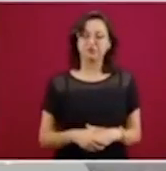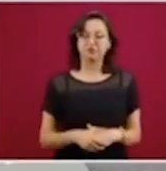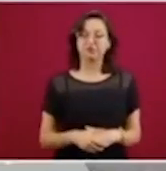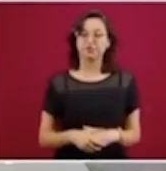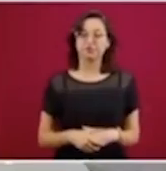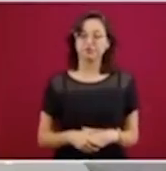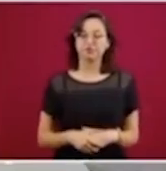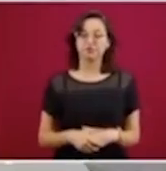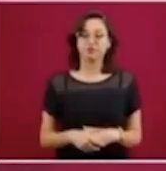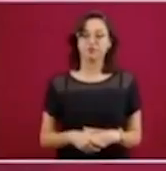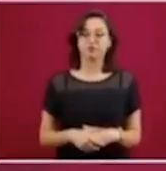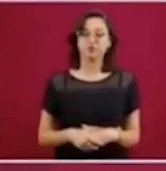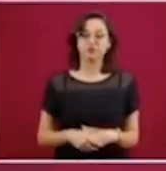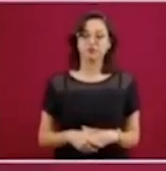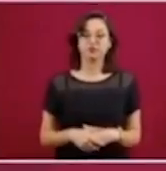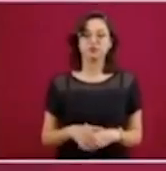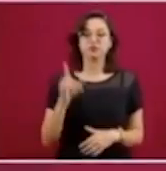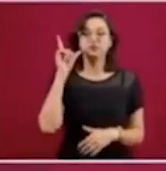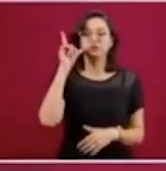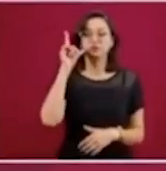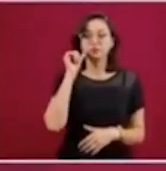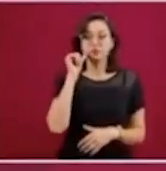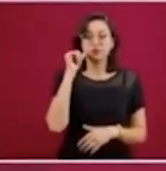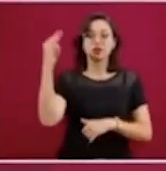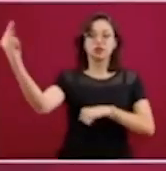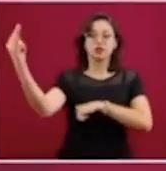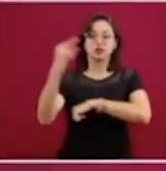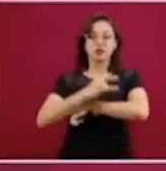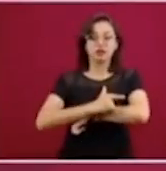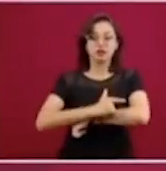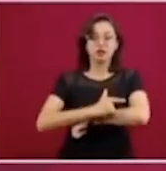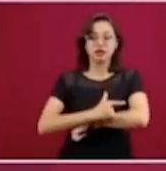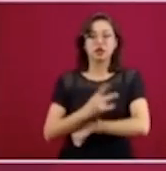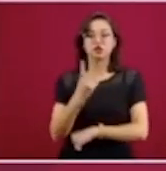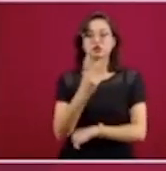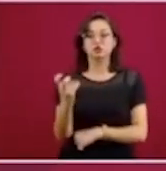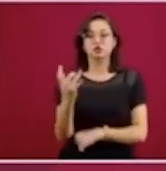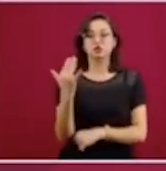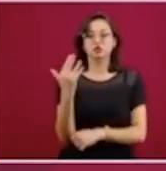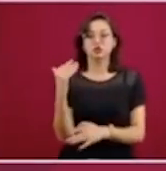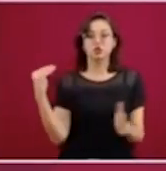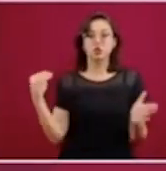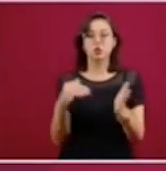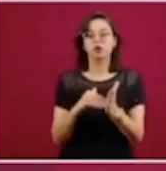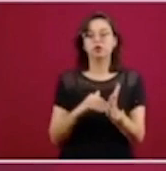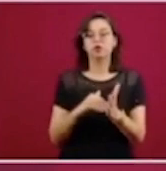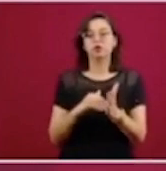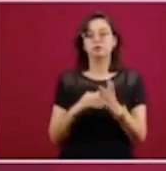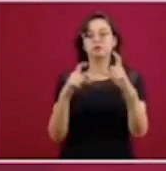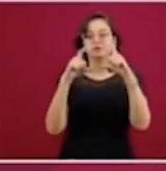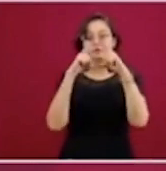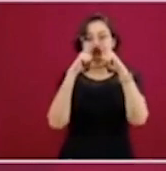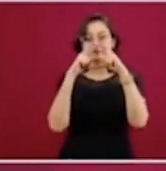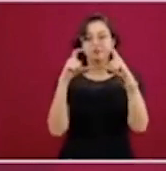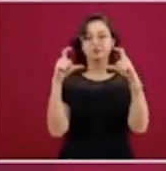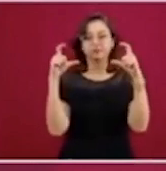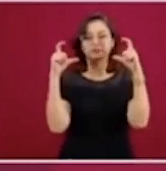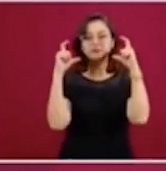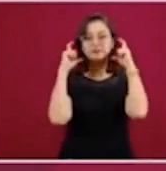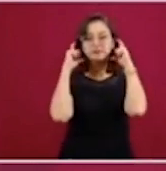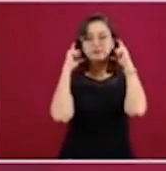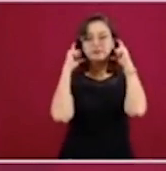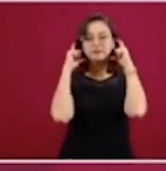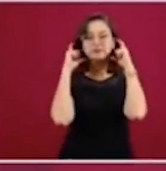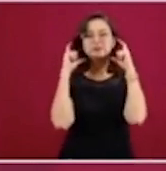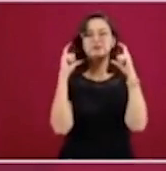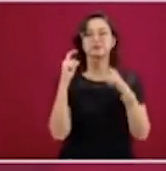en el vuelo de mañana vienen 250 mil caretas protectoras que pidió